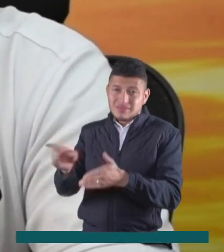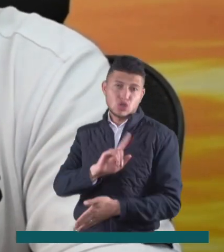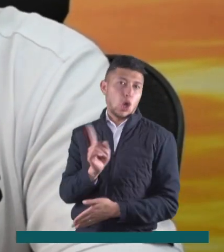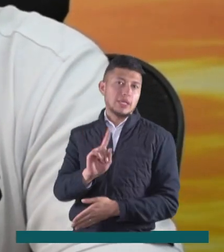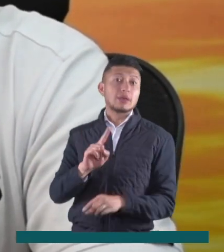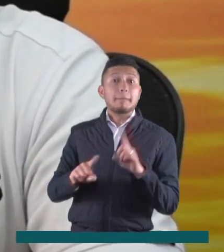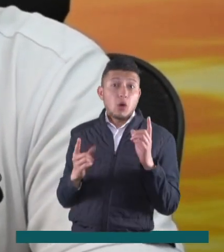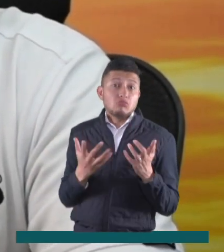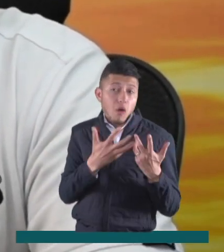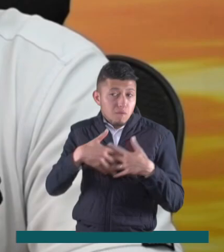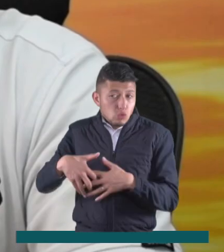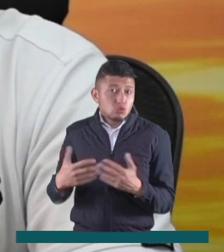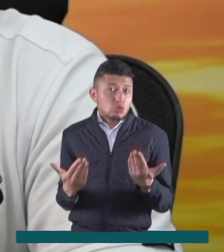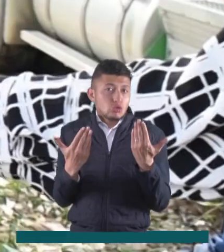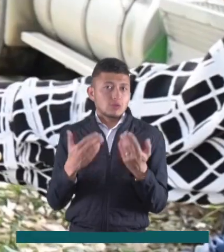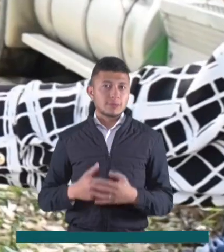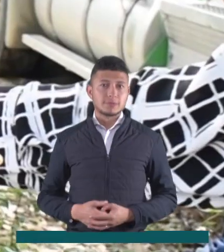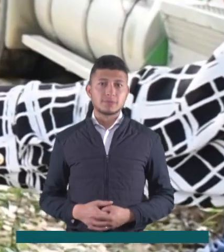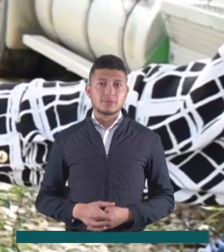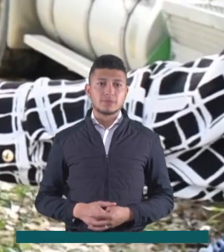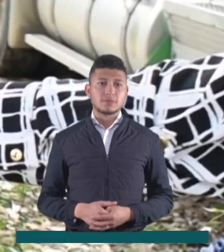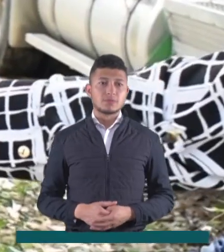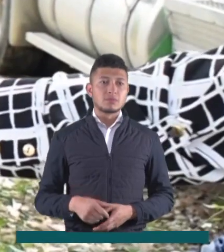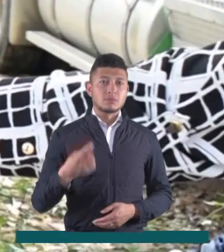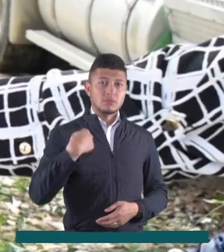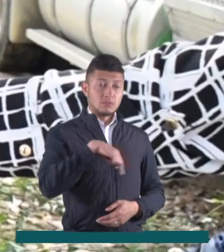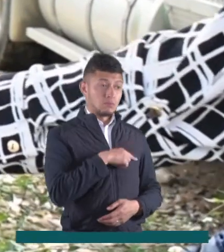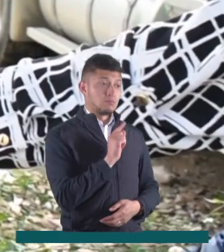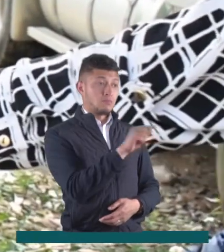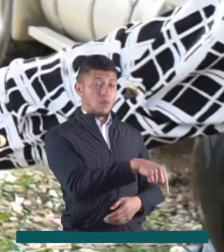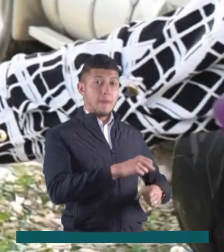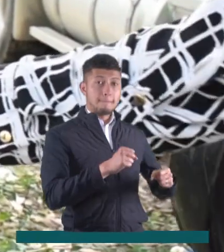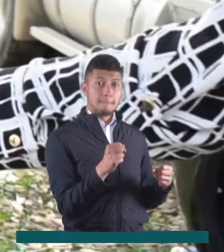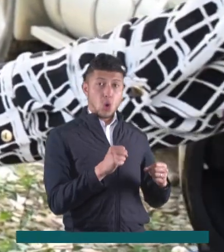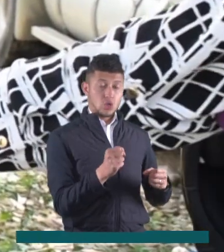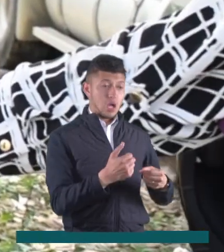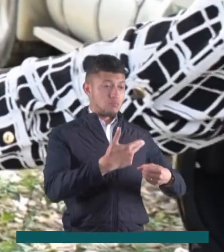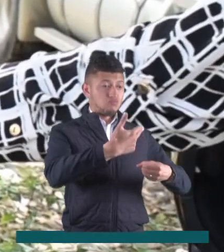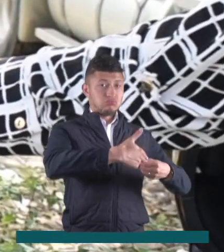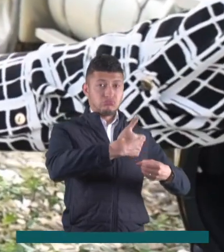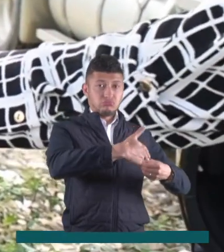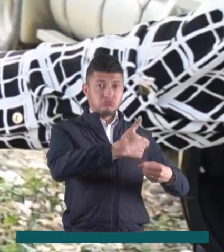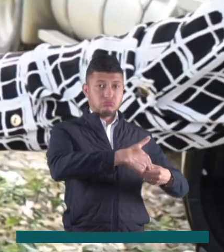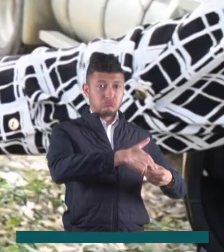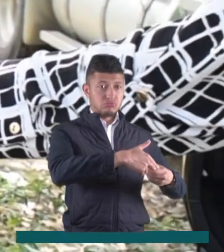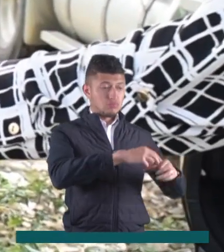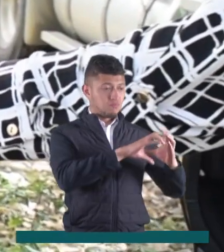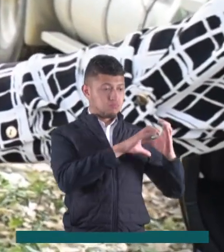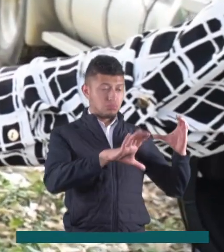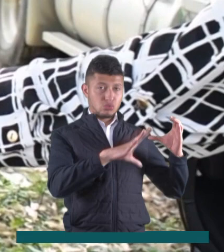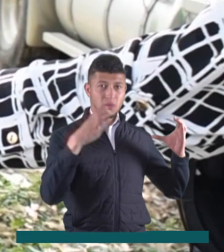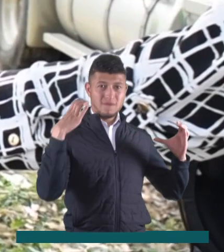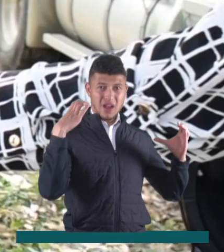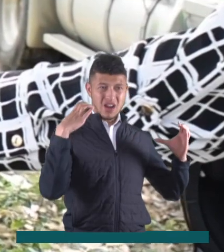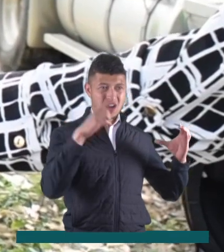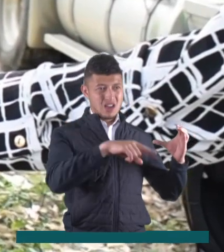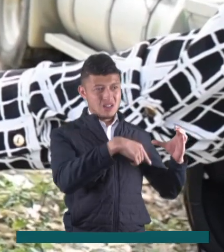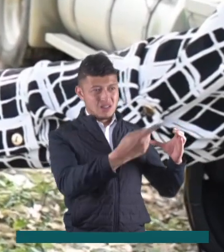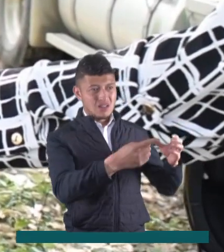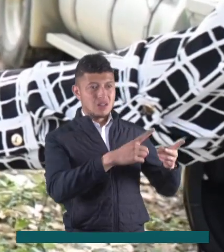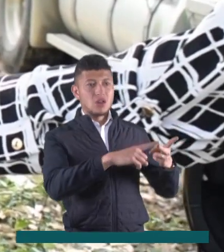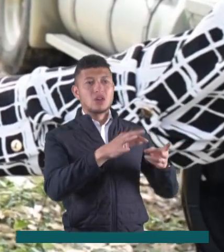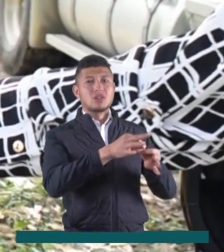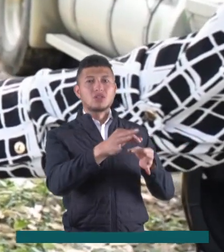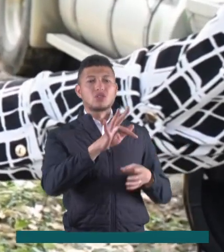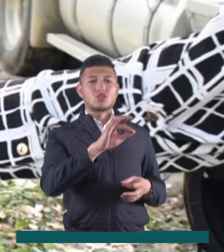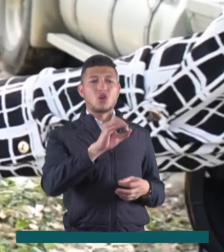mejor vía, pero pues está cumpliendo la función. Estamos cargando en Bogotá, estamos cargando en la planta de Facatativá o en